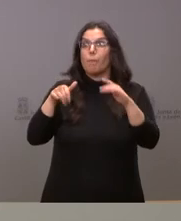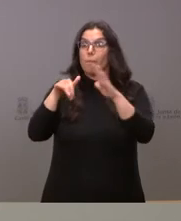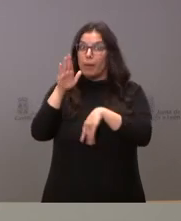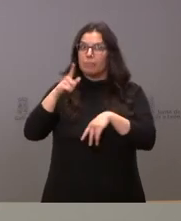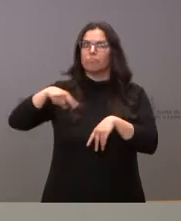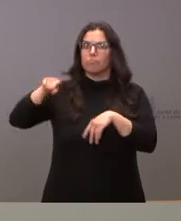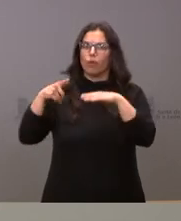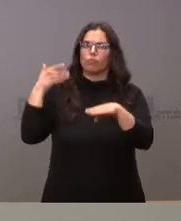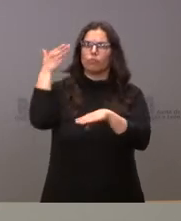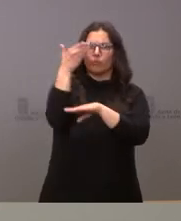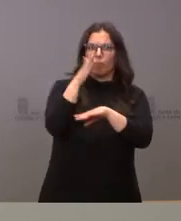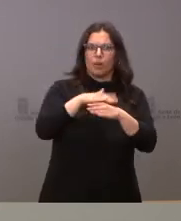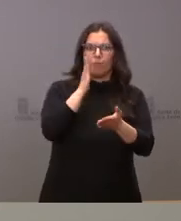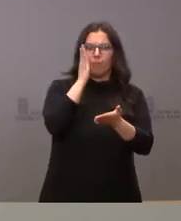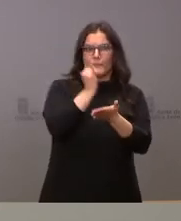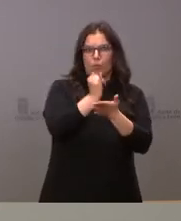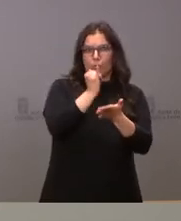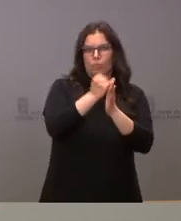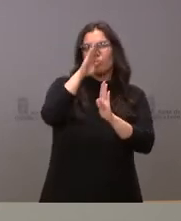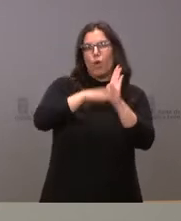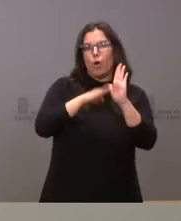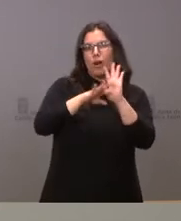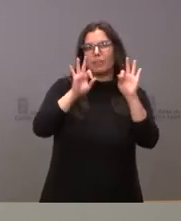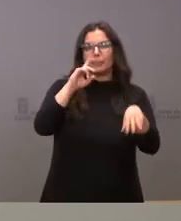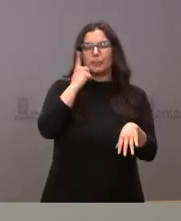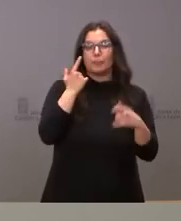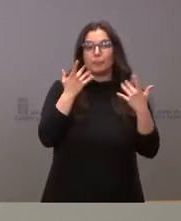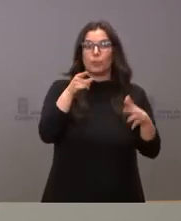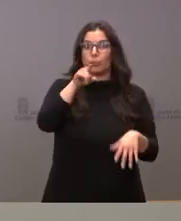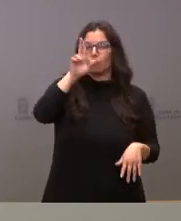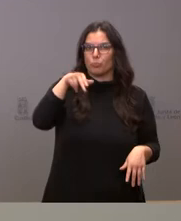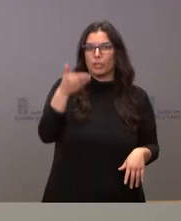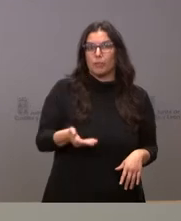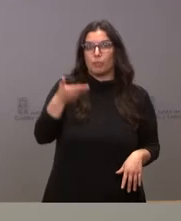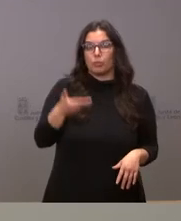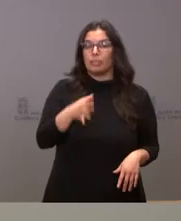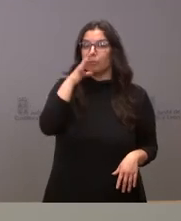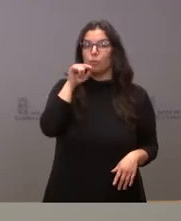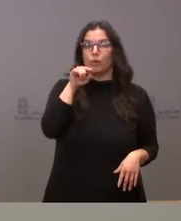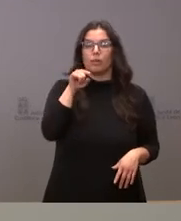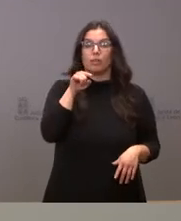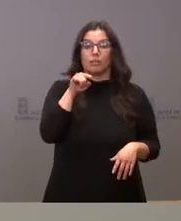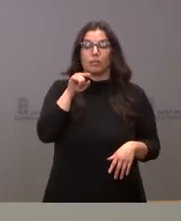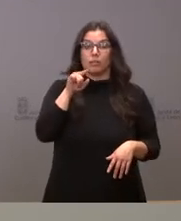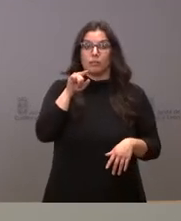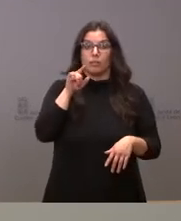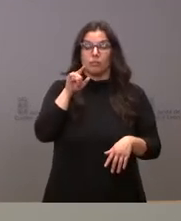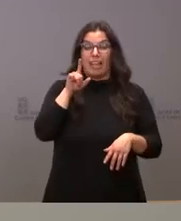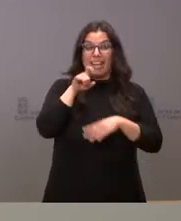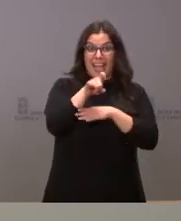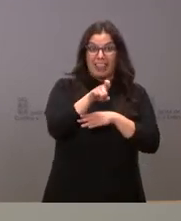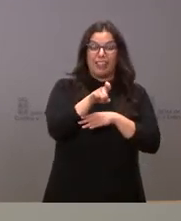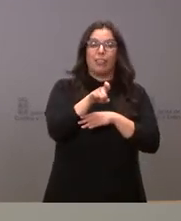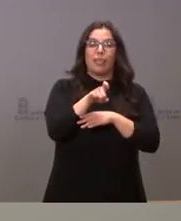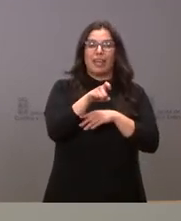en este programa. Es muy relevante porque estamos hablando ante una de las principales causas de muerte por cáncer en nuestra